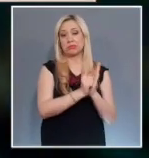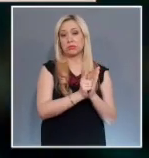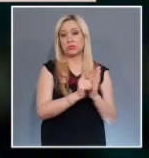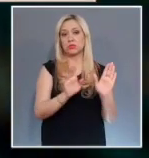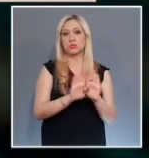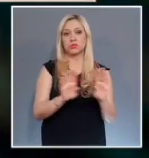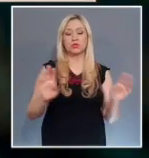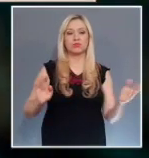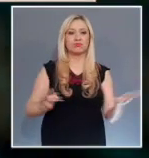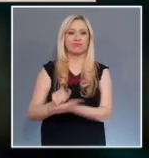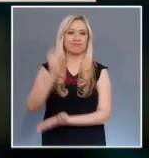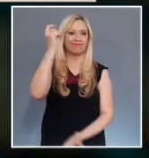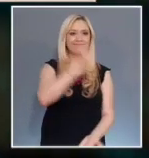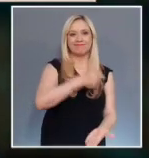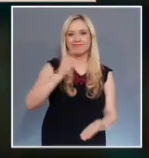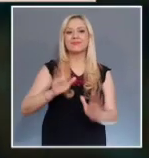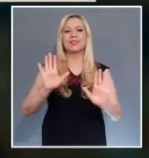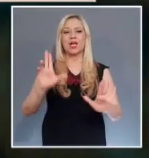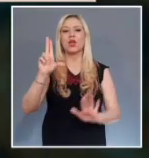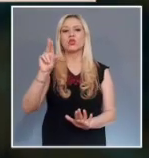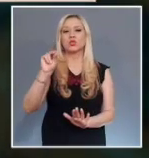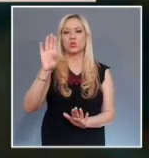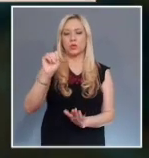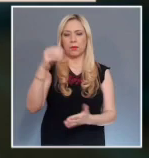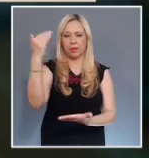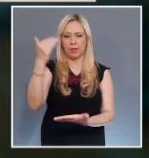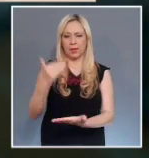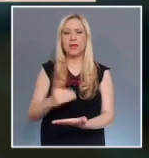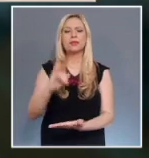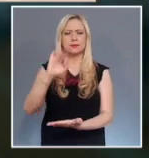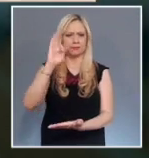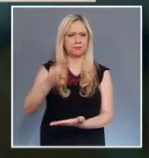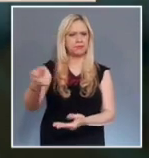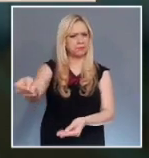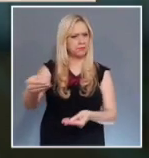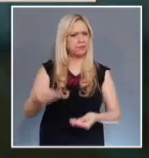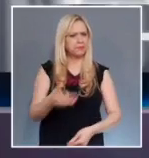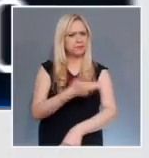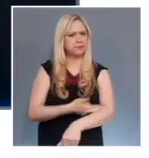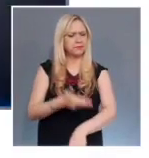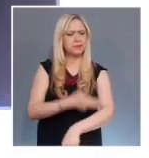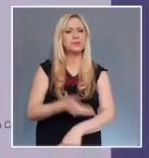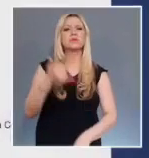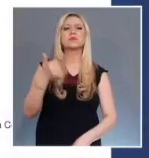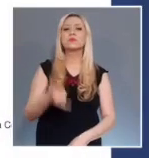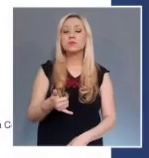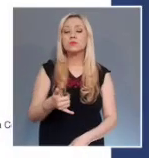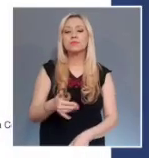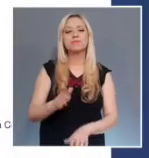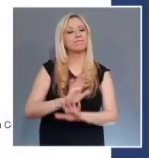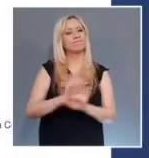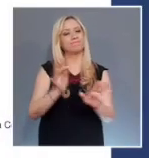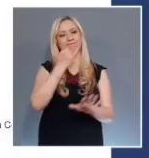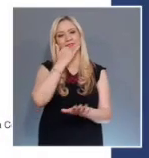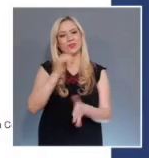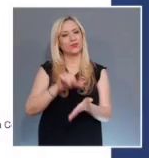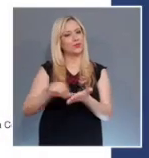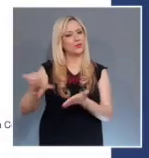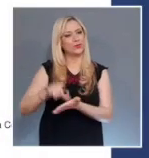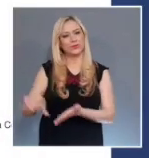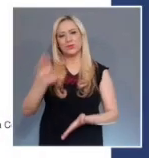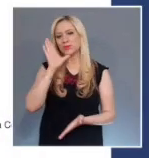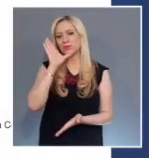fueron admitidas y en todas las que se solicitó la suspensión, esta fue negada. Tanto en las acciones como en las